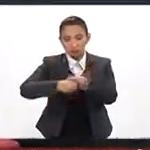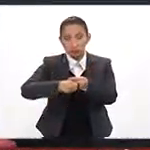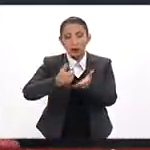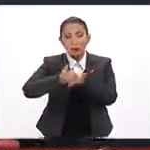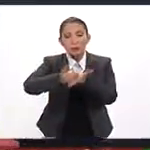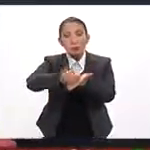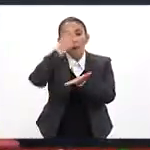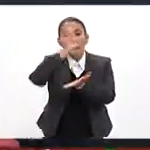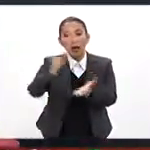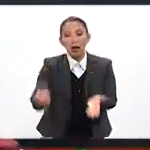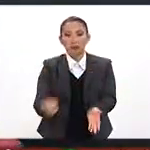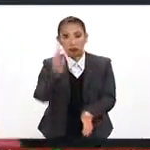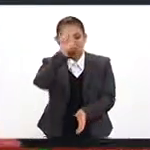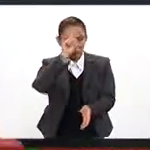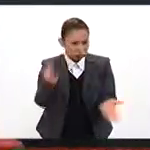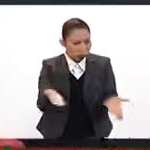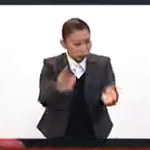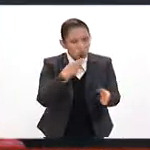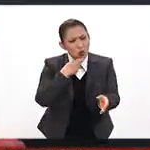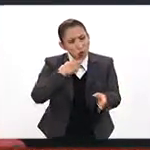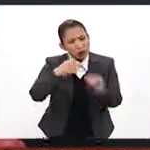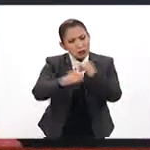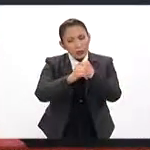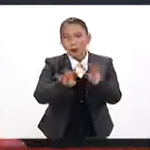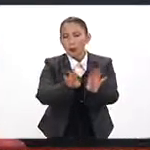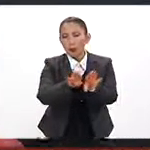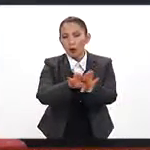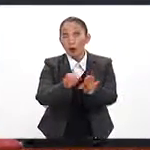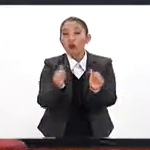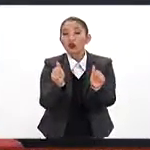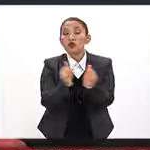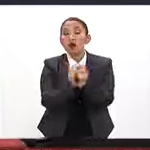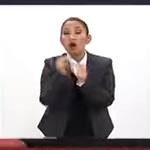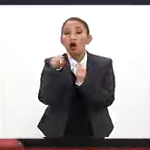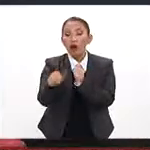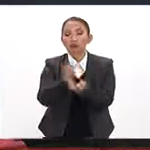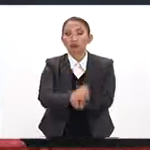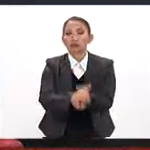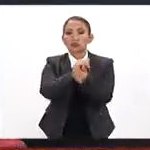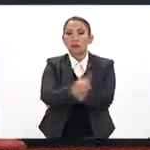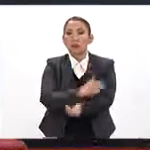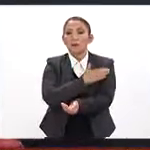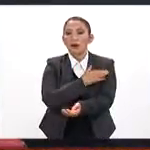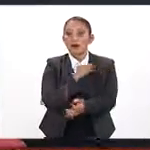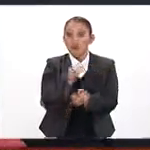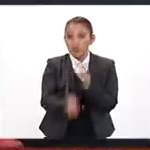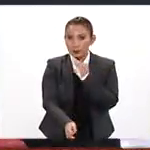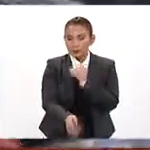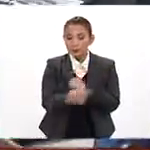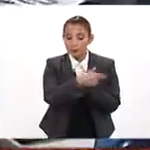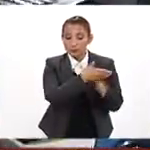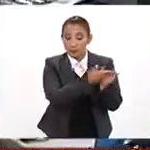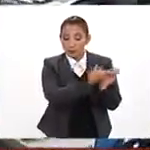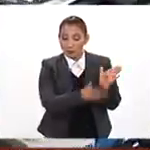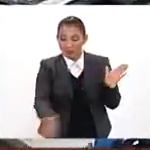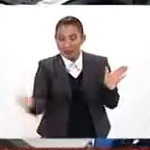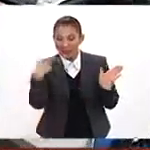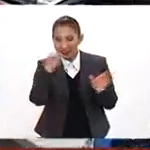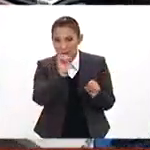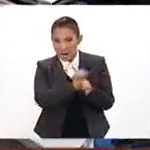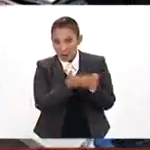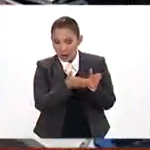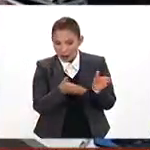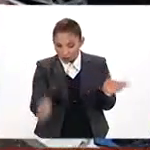para promover el uso de estos medios electrónicos. ¿Cómo? A través del sorteo del buen fin. Durante este periodo, durante esta